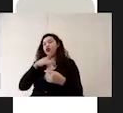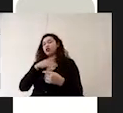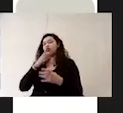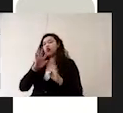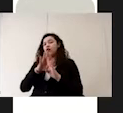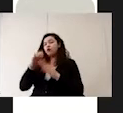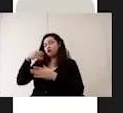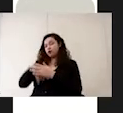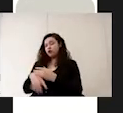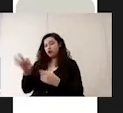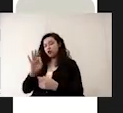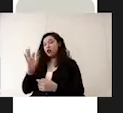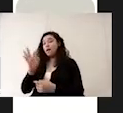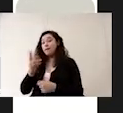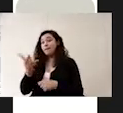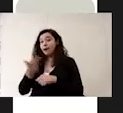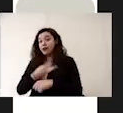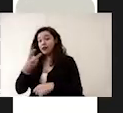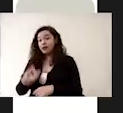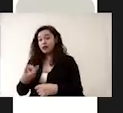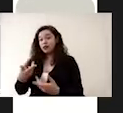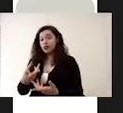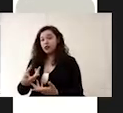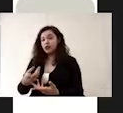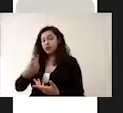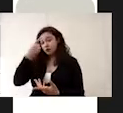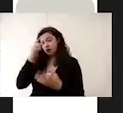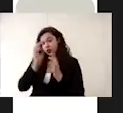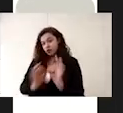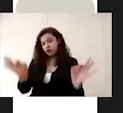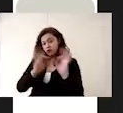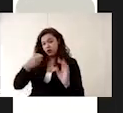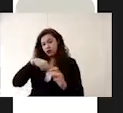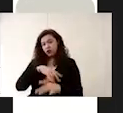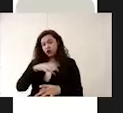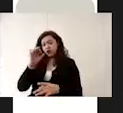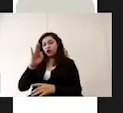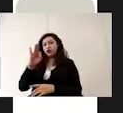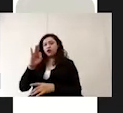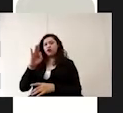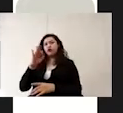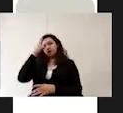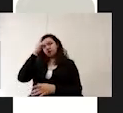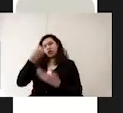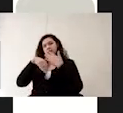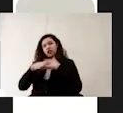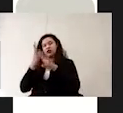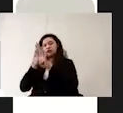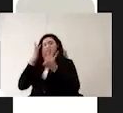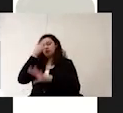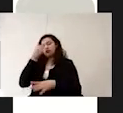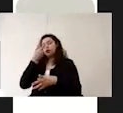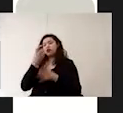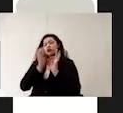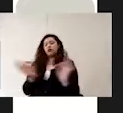en caso de que eso pase ahí radica la importancia de tener nuestro filtro sanitario sin embargo sí es importante